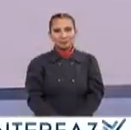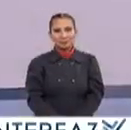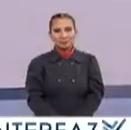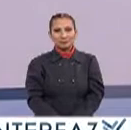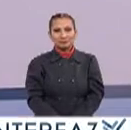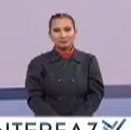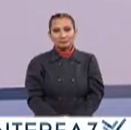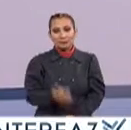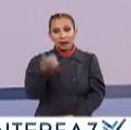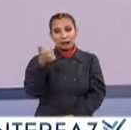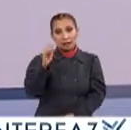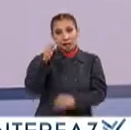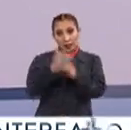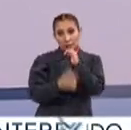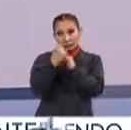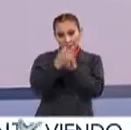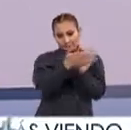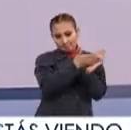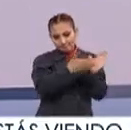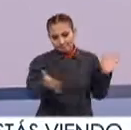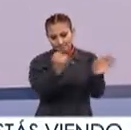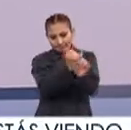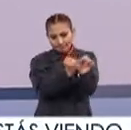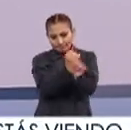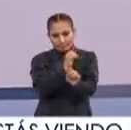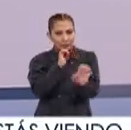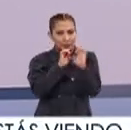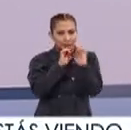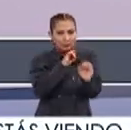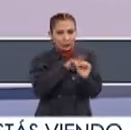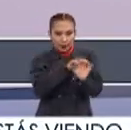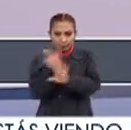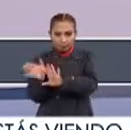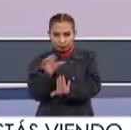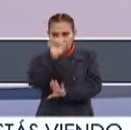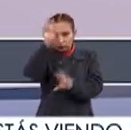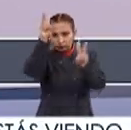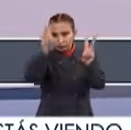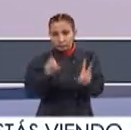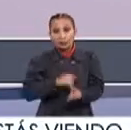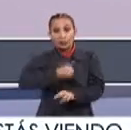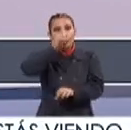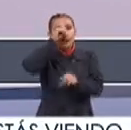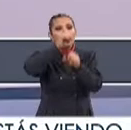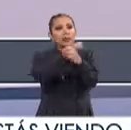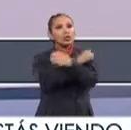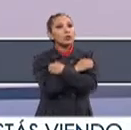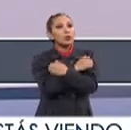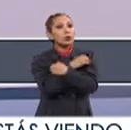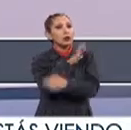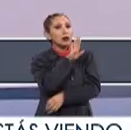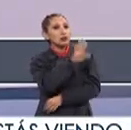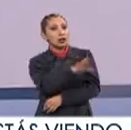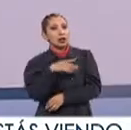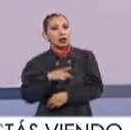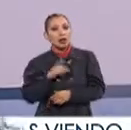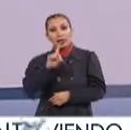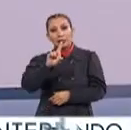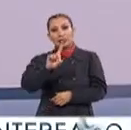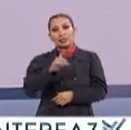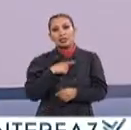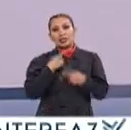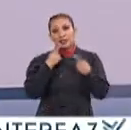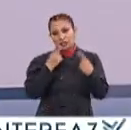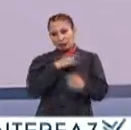Pues así concluimos Esta serie de trabajos y entrevistas especiales Vamos a otros temas Y es que la Secretaría de Educación Pública Y la Dirección General de